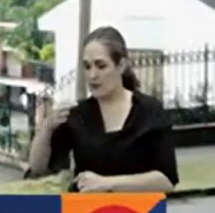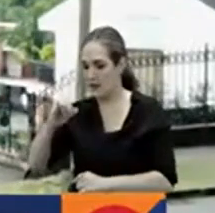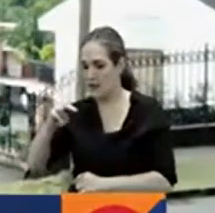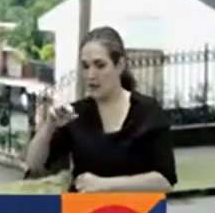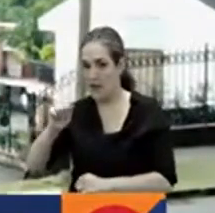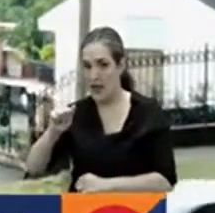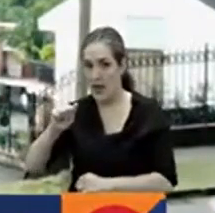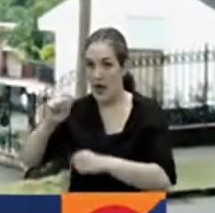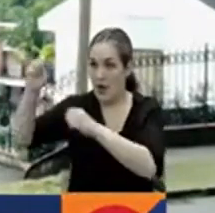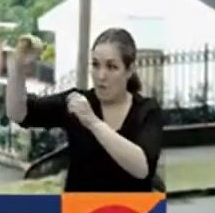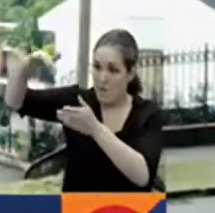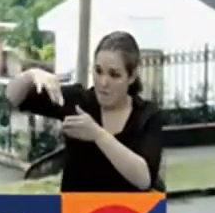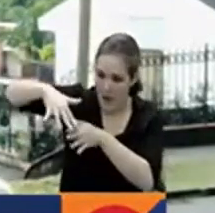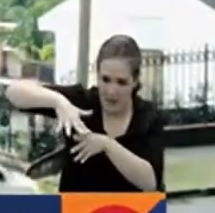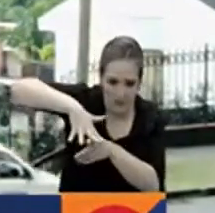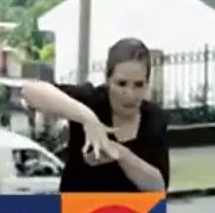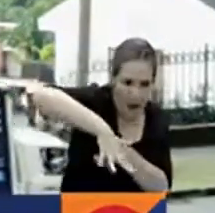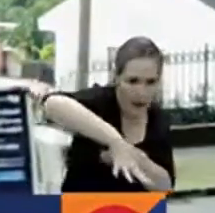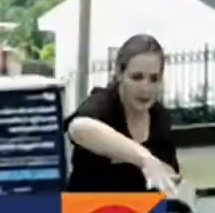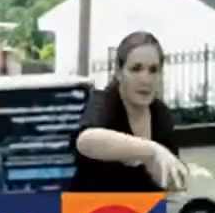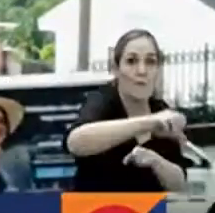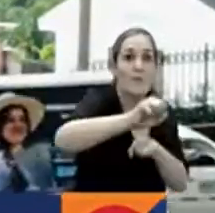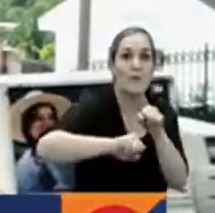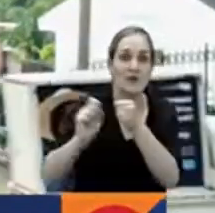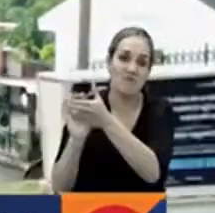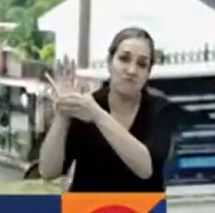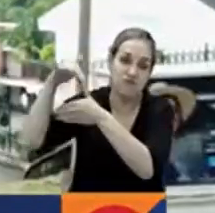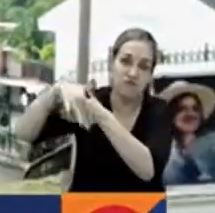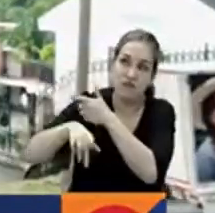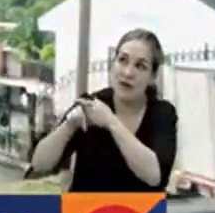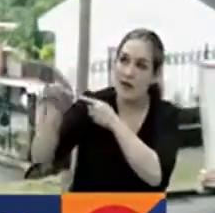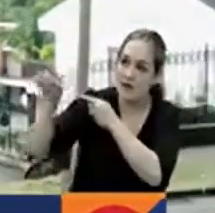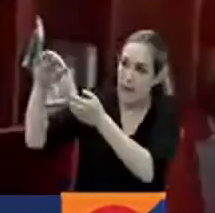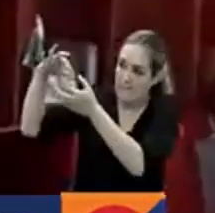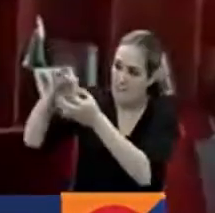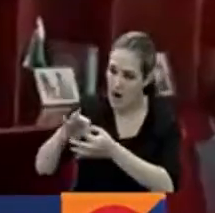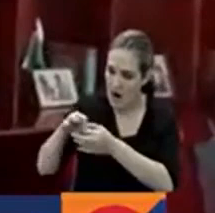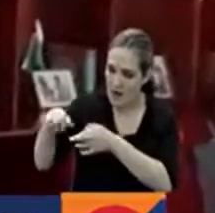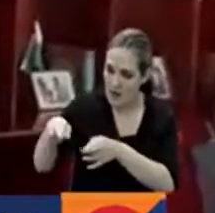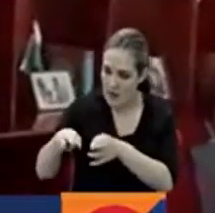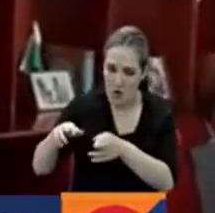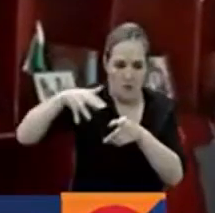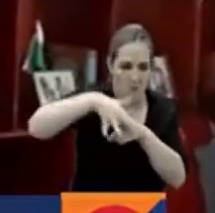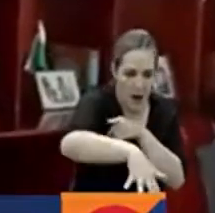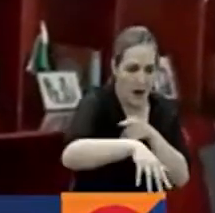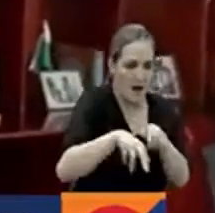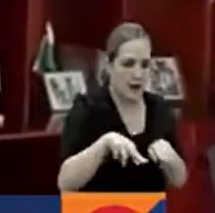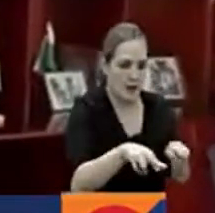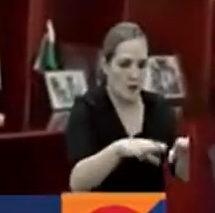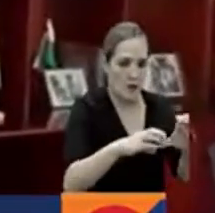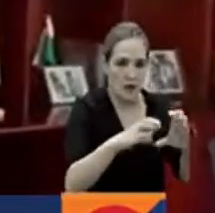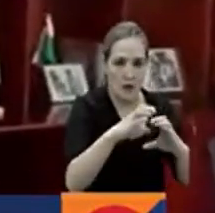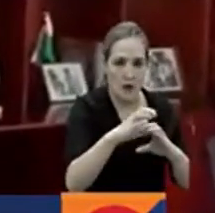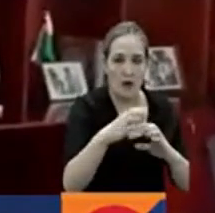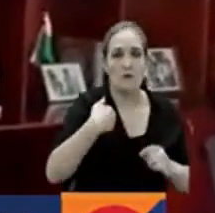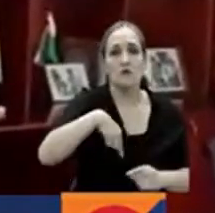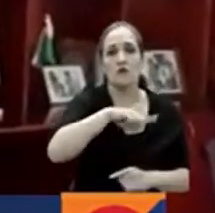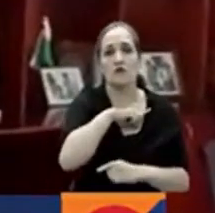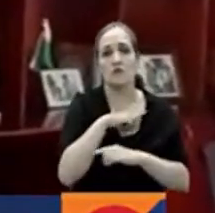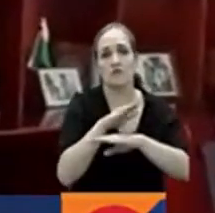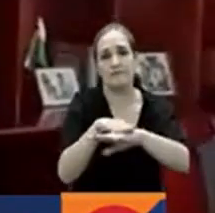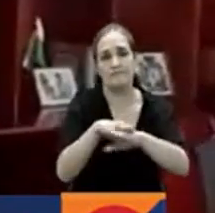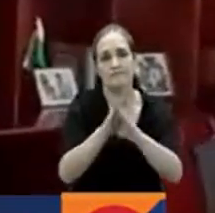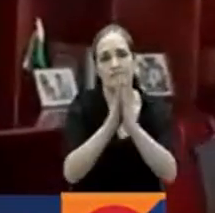una eventual avalancha provocada por una erupción del volcán Nevado del Ruiz. Lo que queremos desde el municipio de Anserma es hacer un llamado precisamente